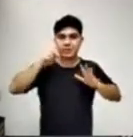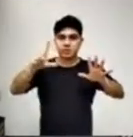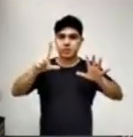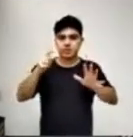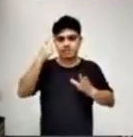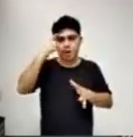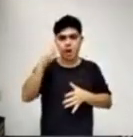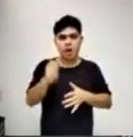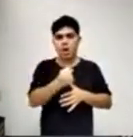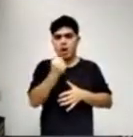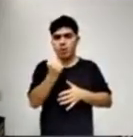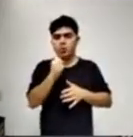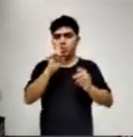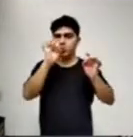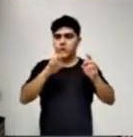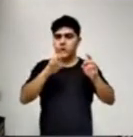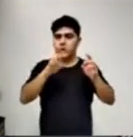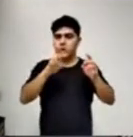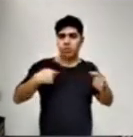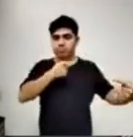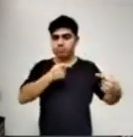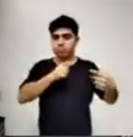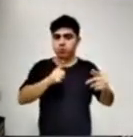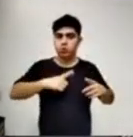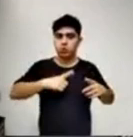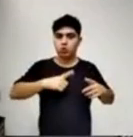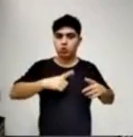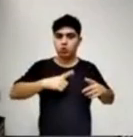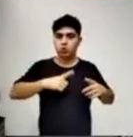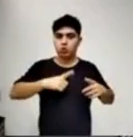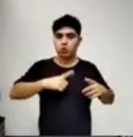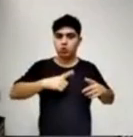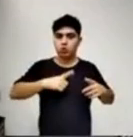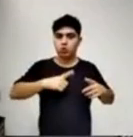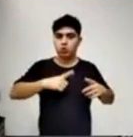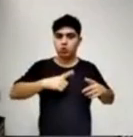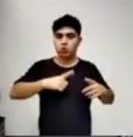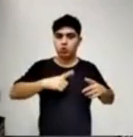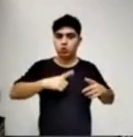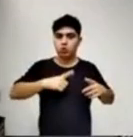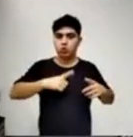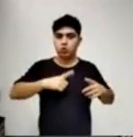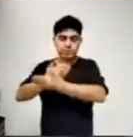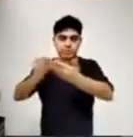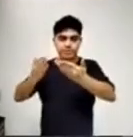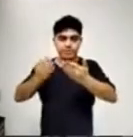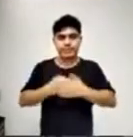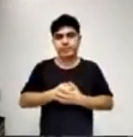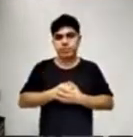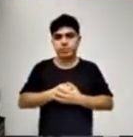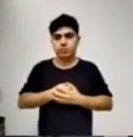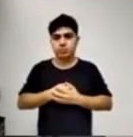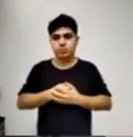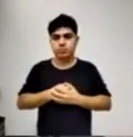oposición. Representamos al total de los vecinos de Plaza Huíncul y sabemos que este